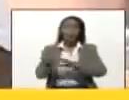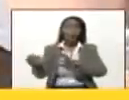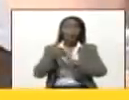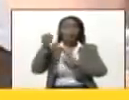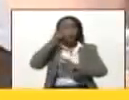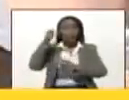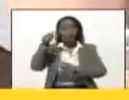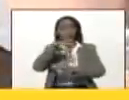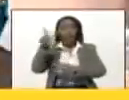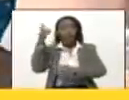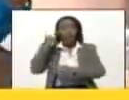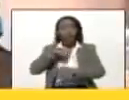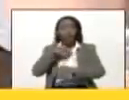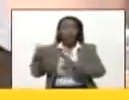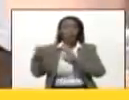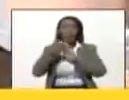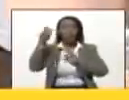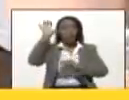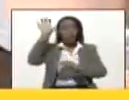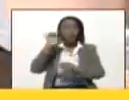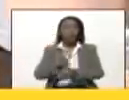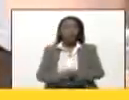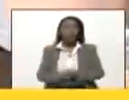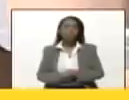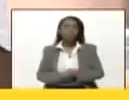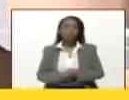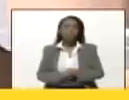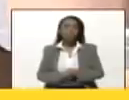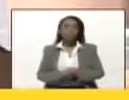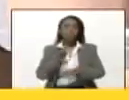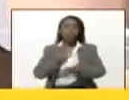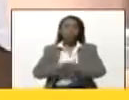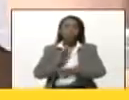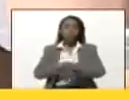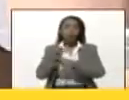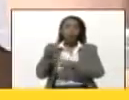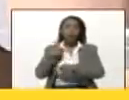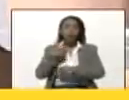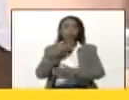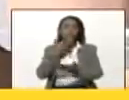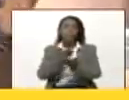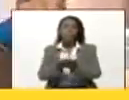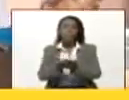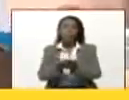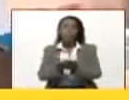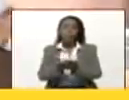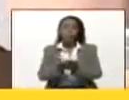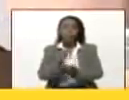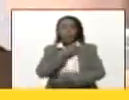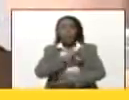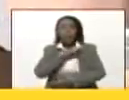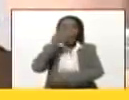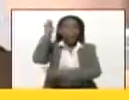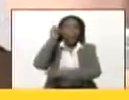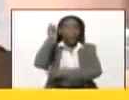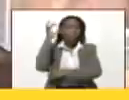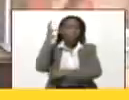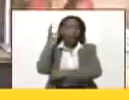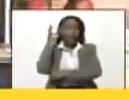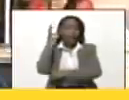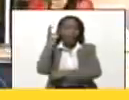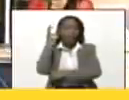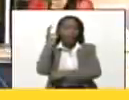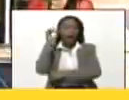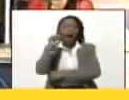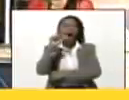nuestro pueblo contra nuestras patrias por eso yo les pido señora diputada a Loa